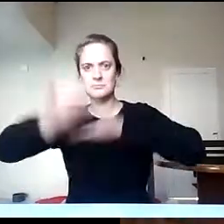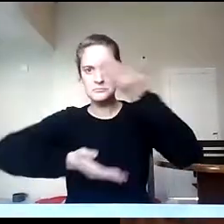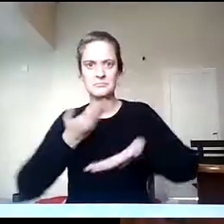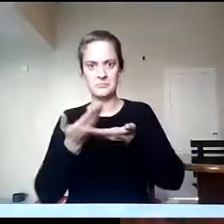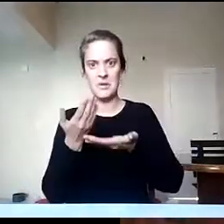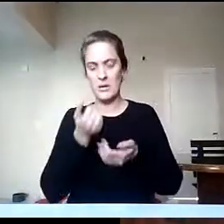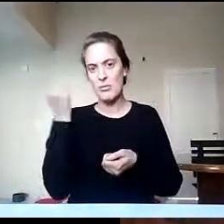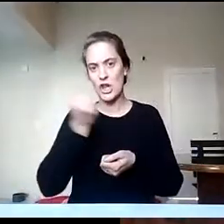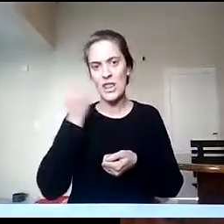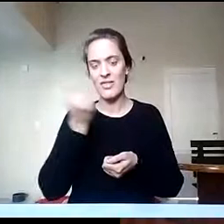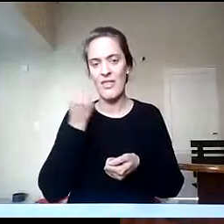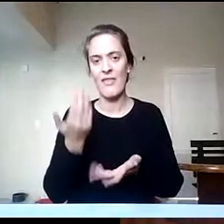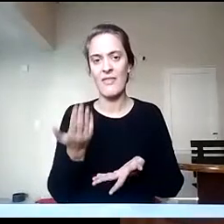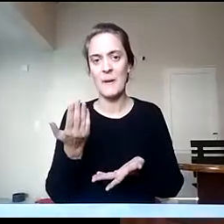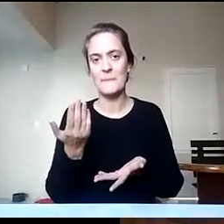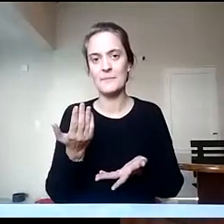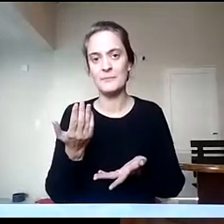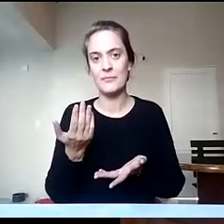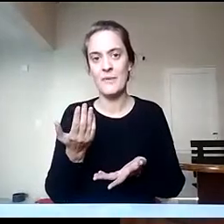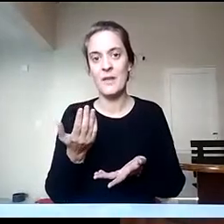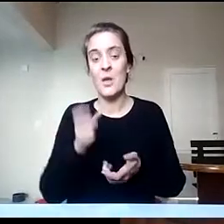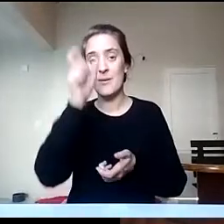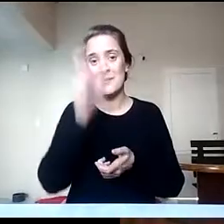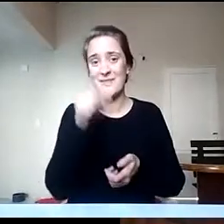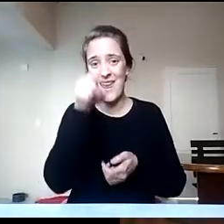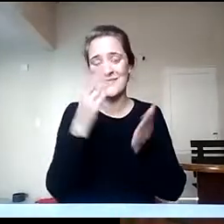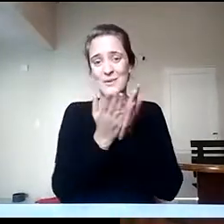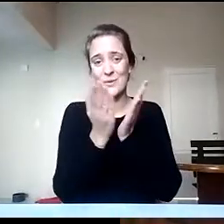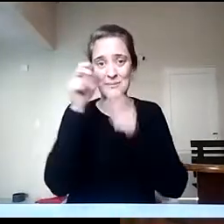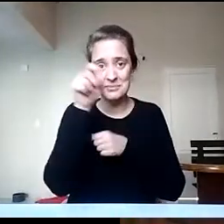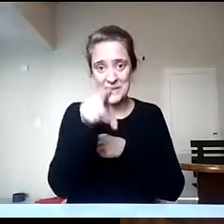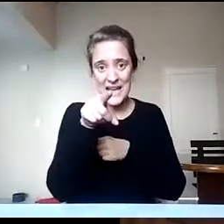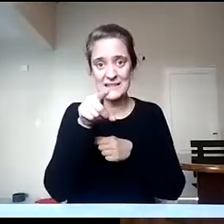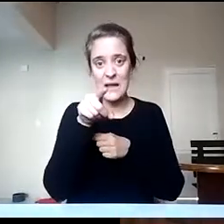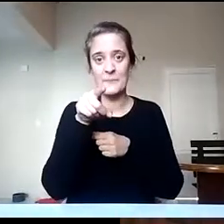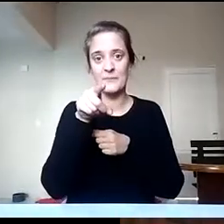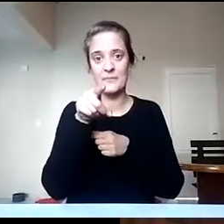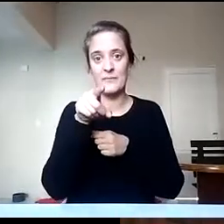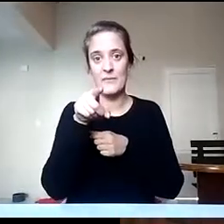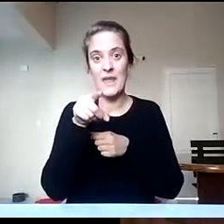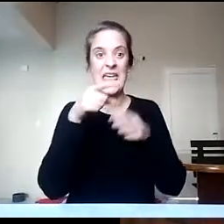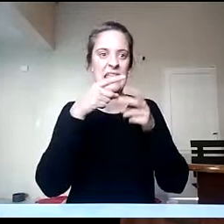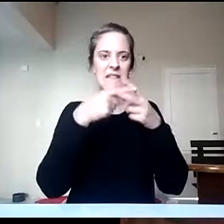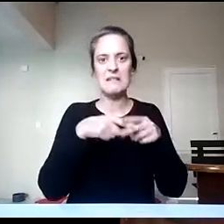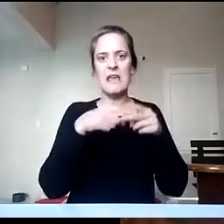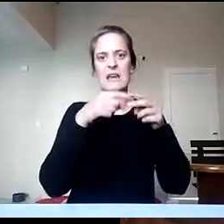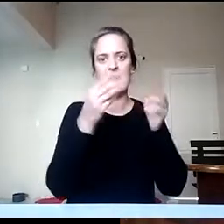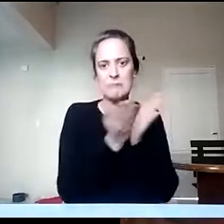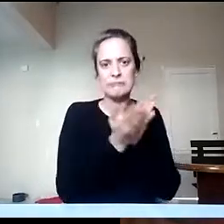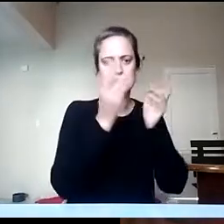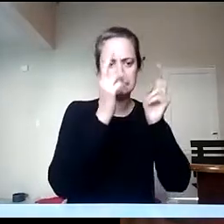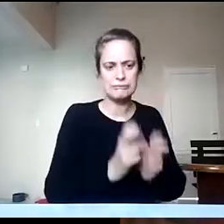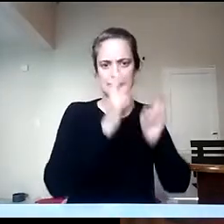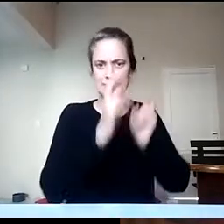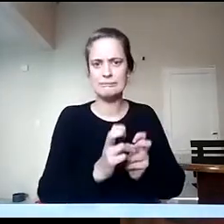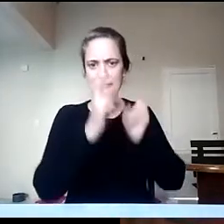formado en la orientación técnica que han tenido gran cantidad de talleres pueden ser de gran utilidad sus aportes